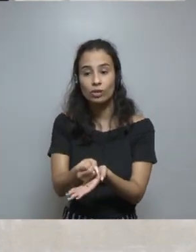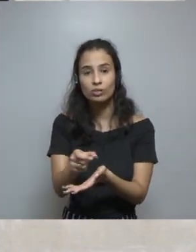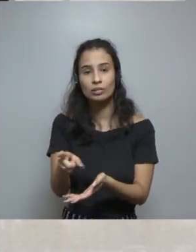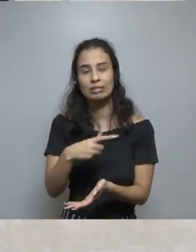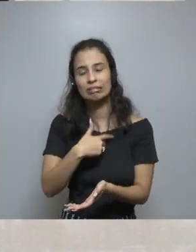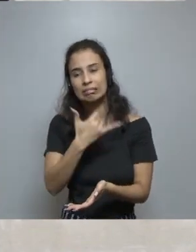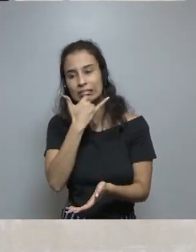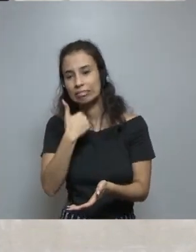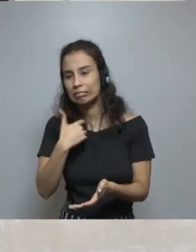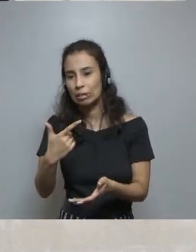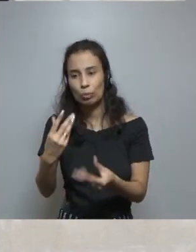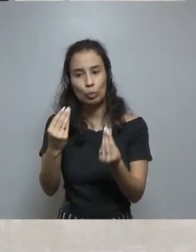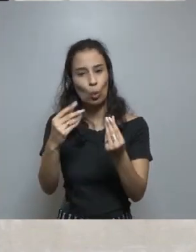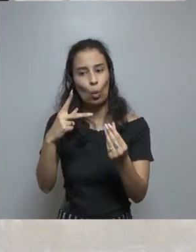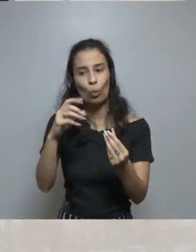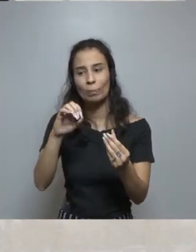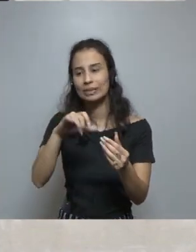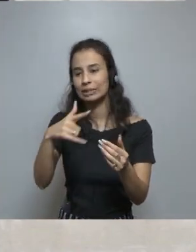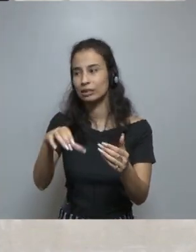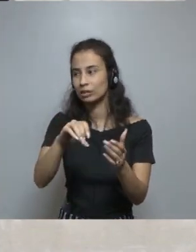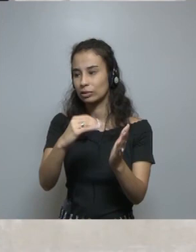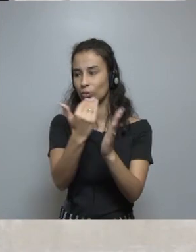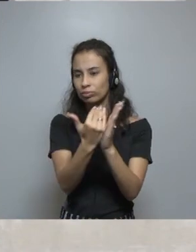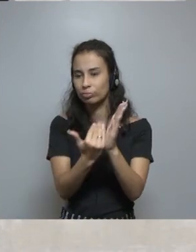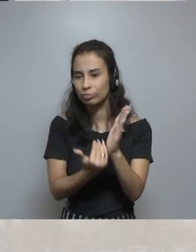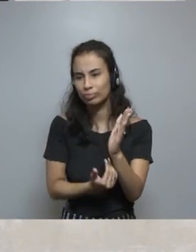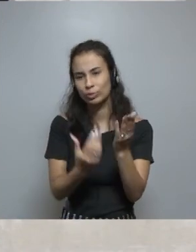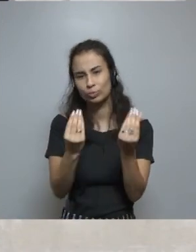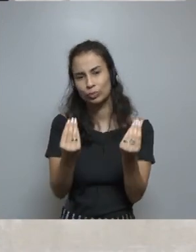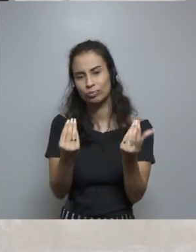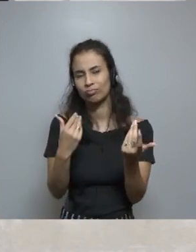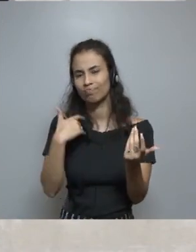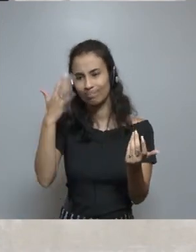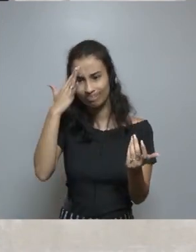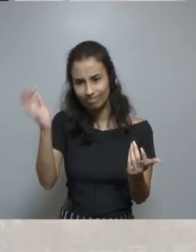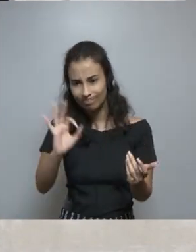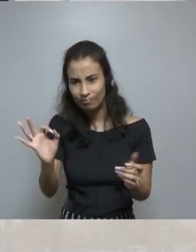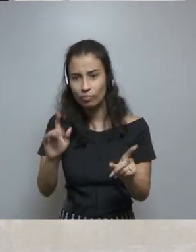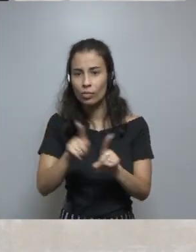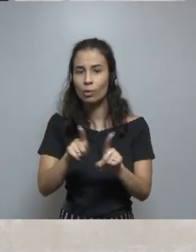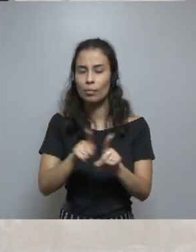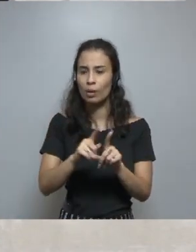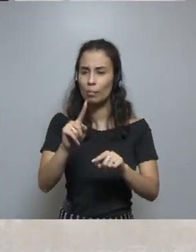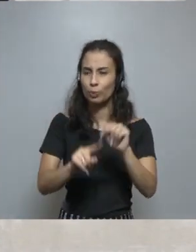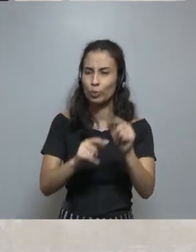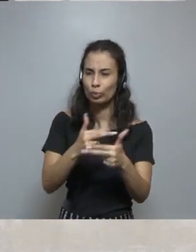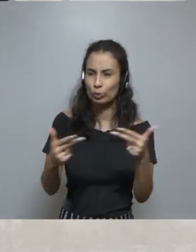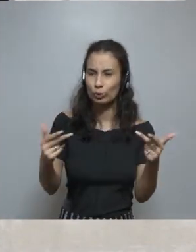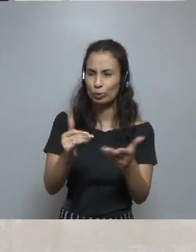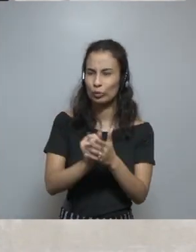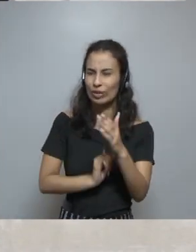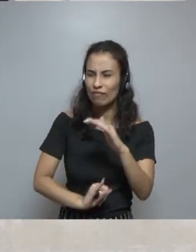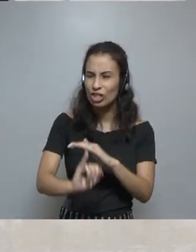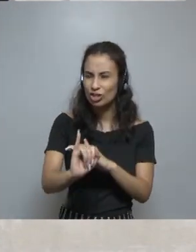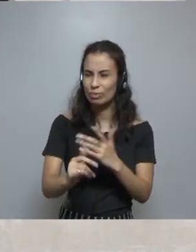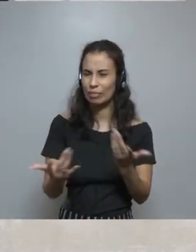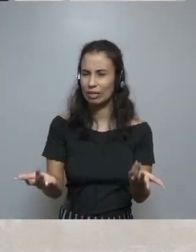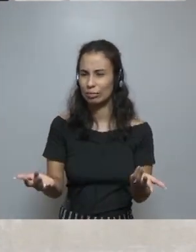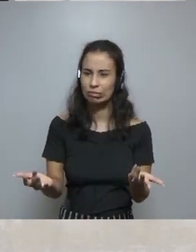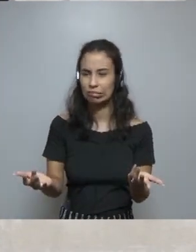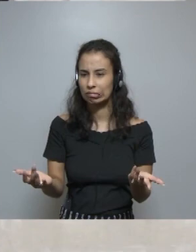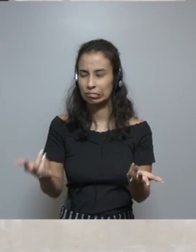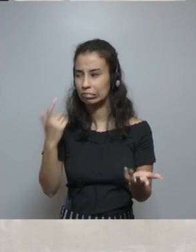eran cobradas por varias cosas, que había muchas opciones en los bancos y no